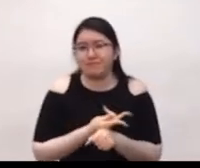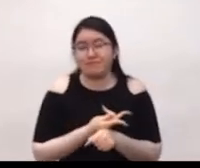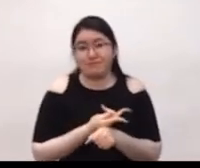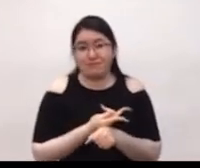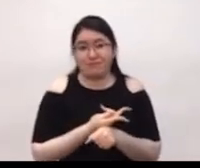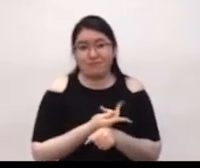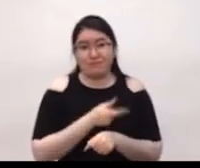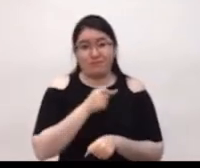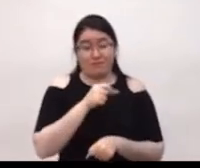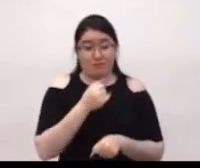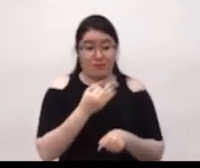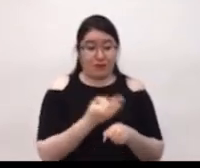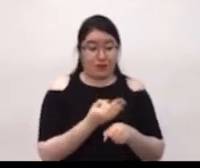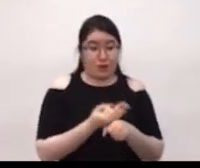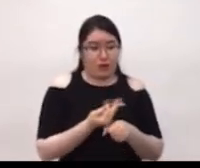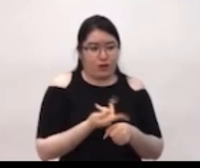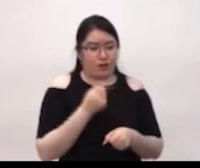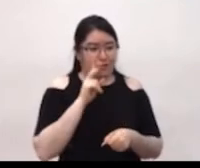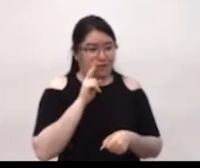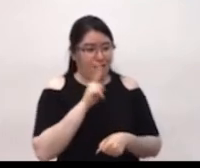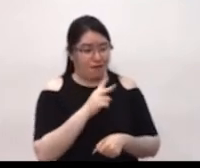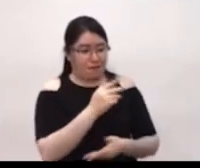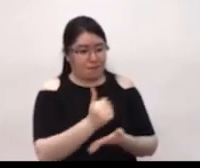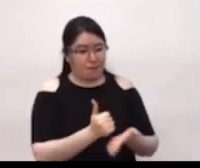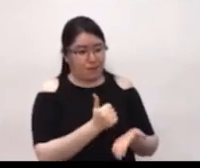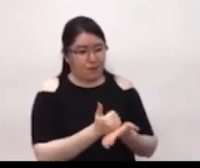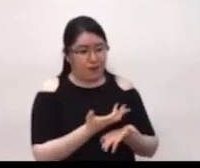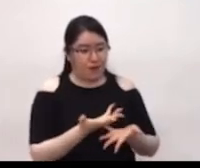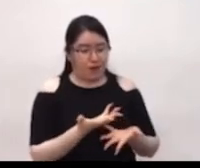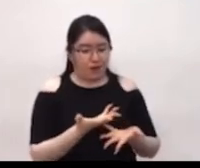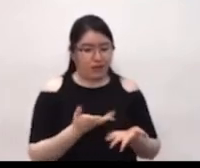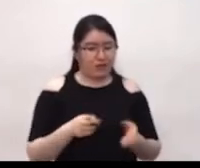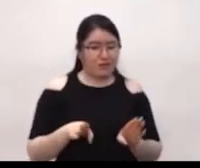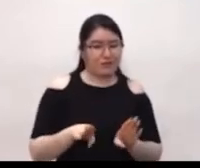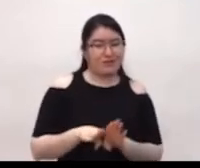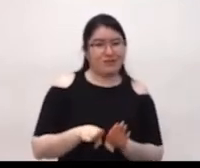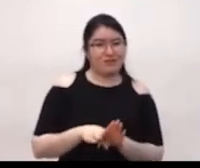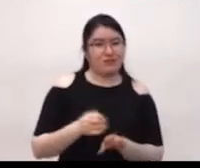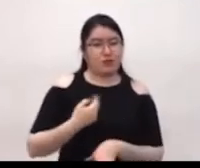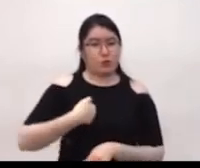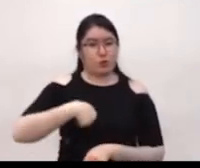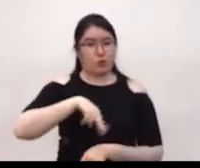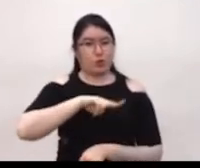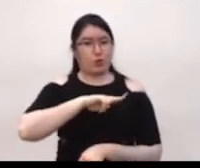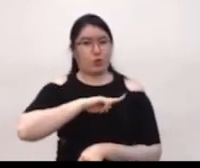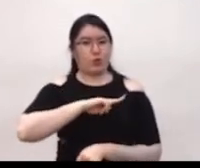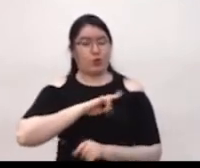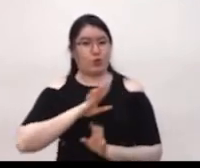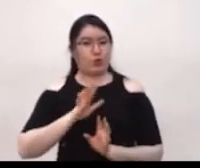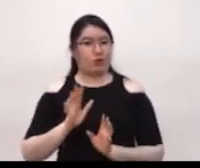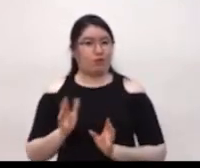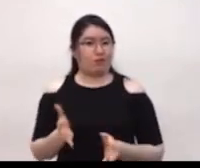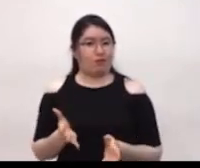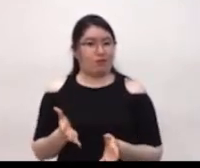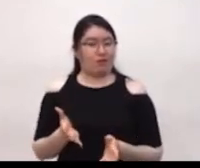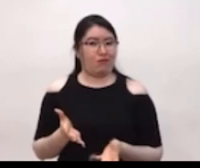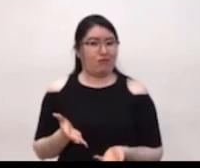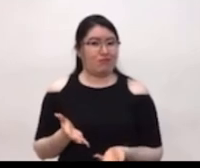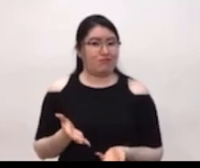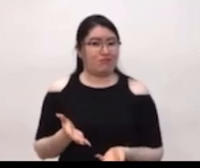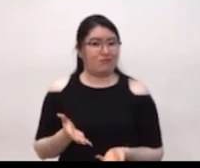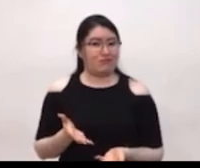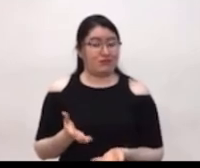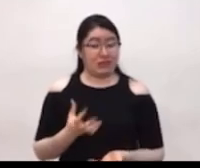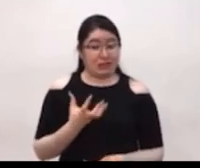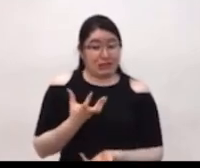pues estando la situación de la ciudad como está, pues no podríamos de ninguna manera tomarnos